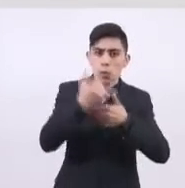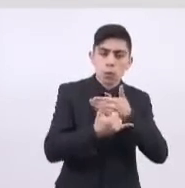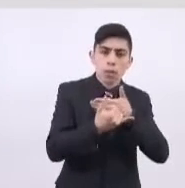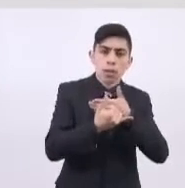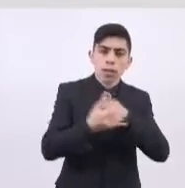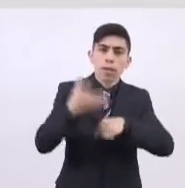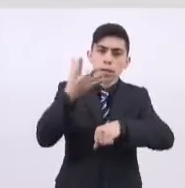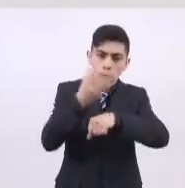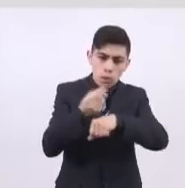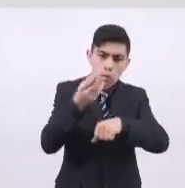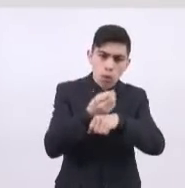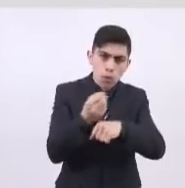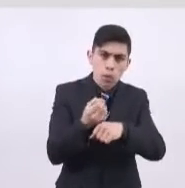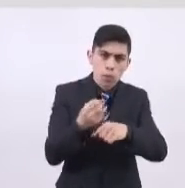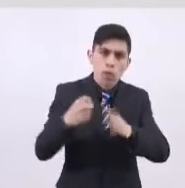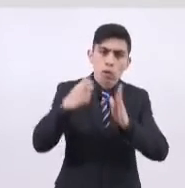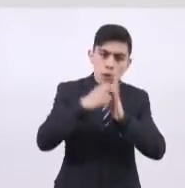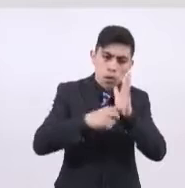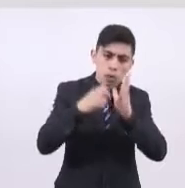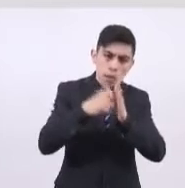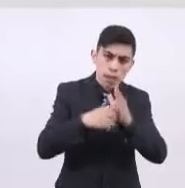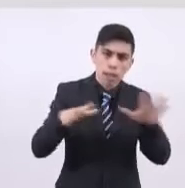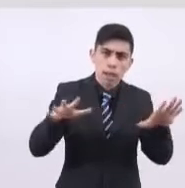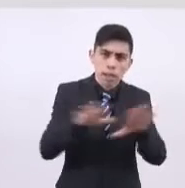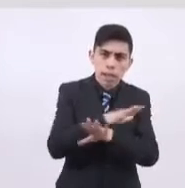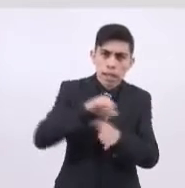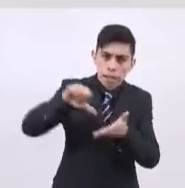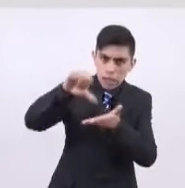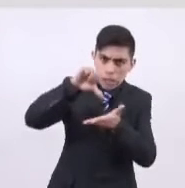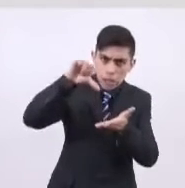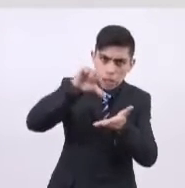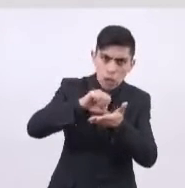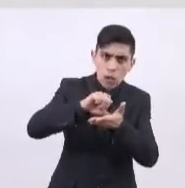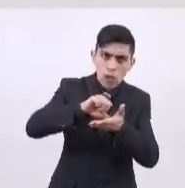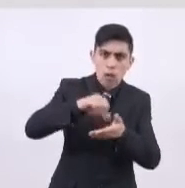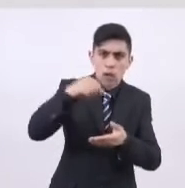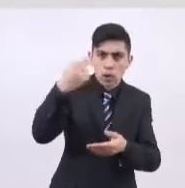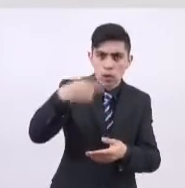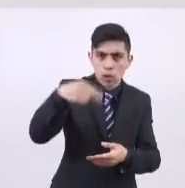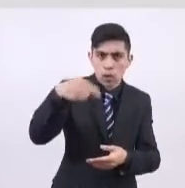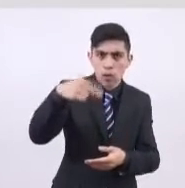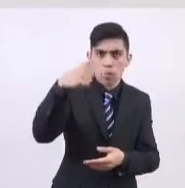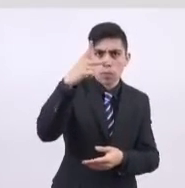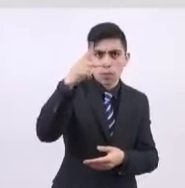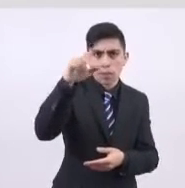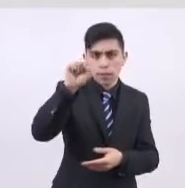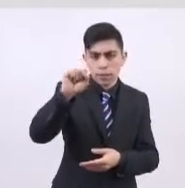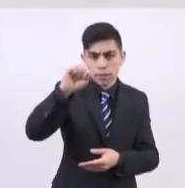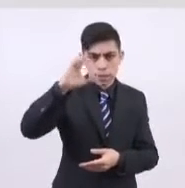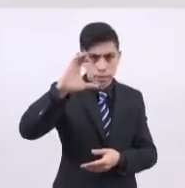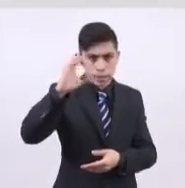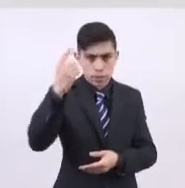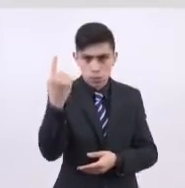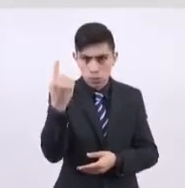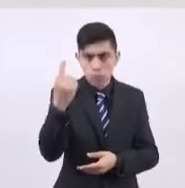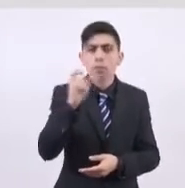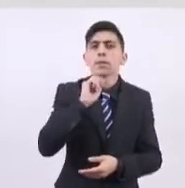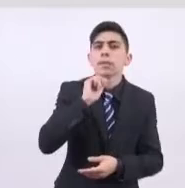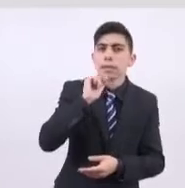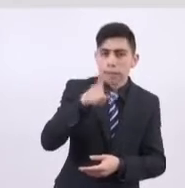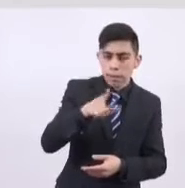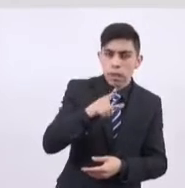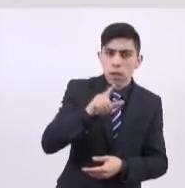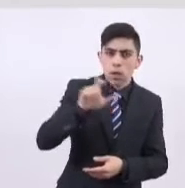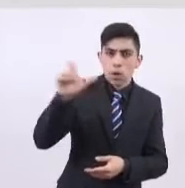rehabilitación y modernización del puesto central de control, conocido como PCC-1, el cual también fue